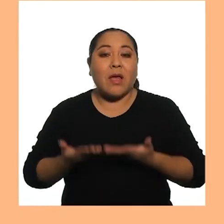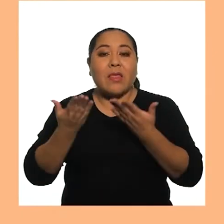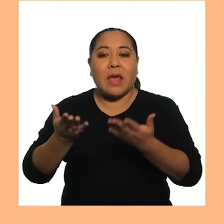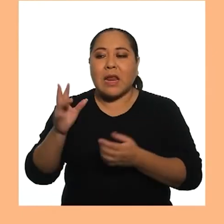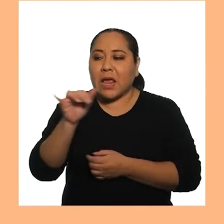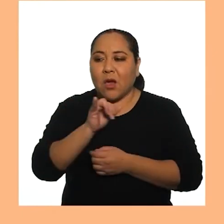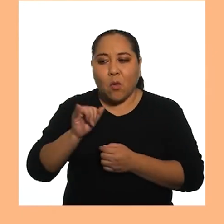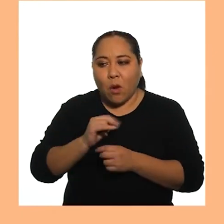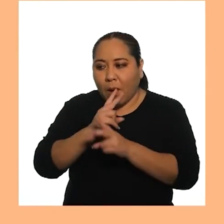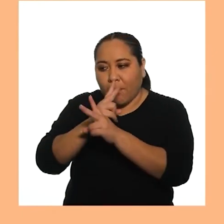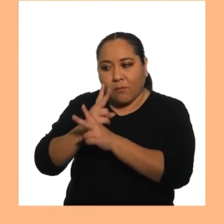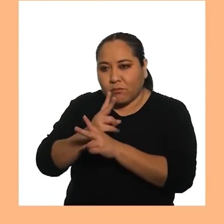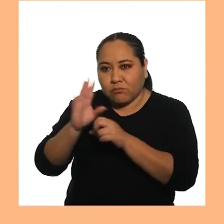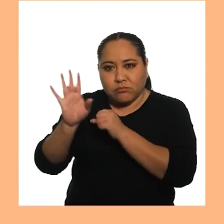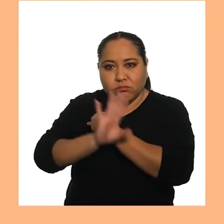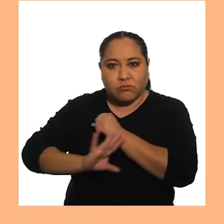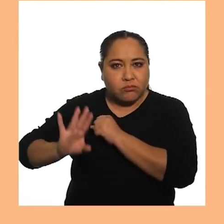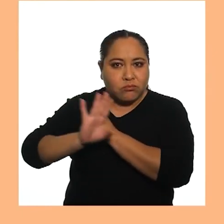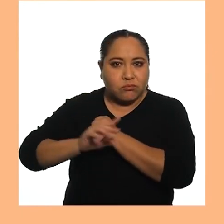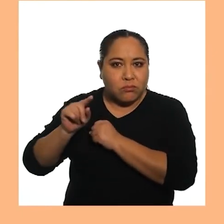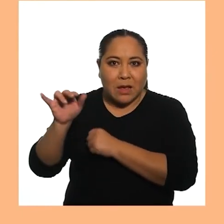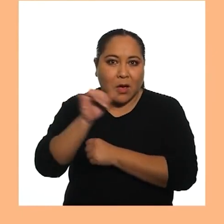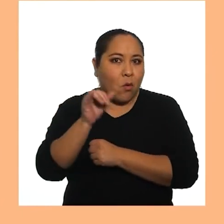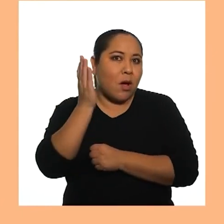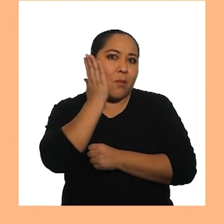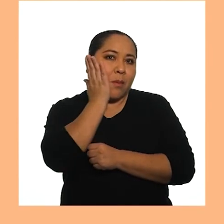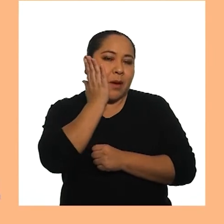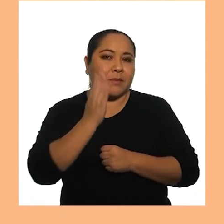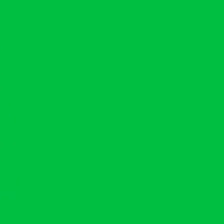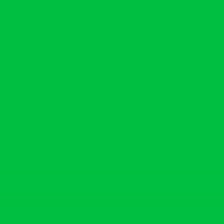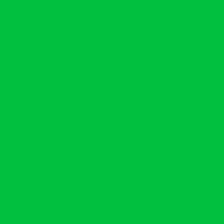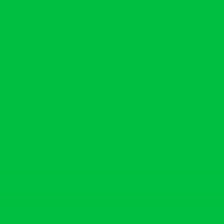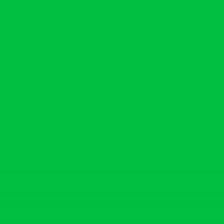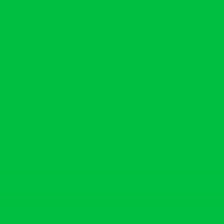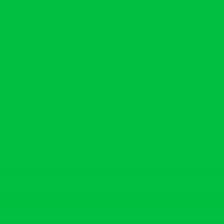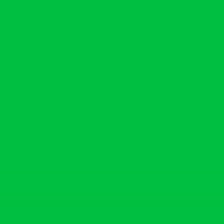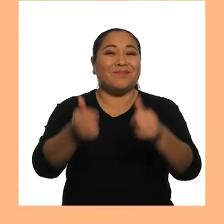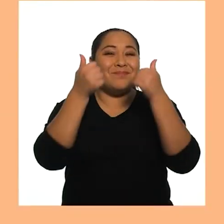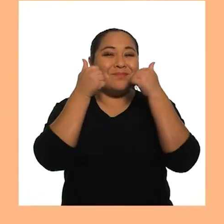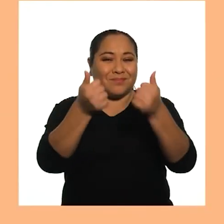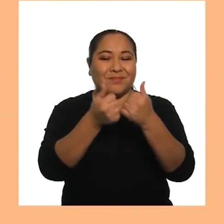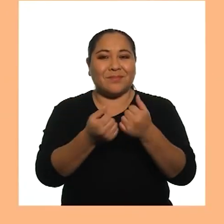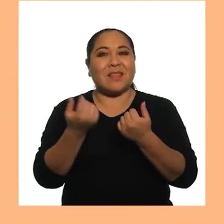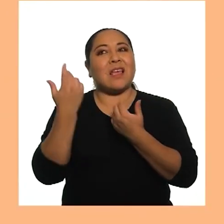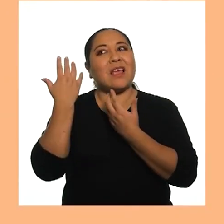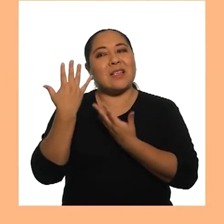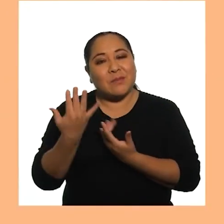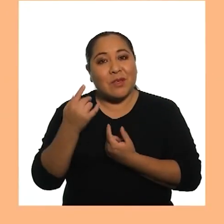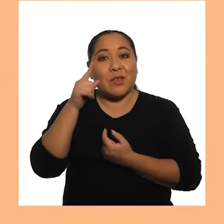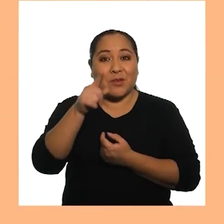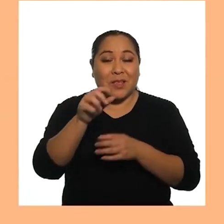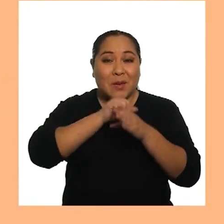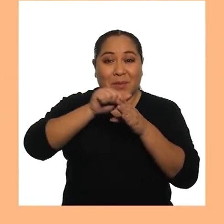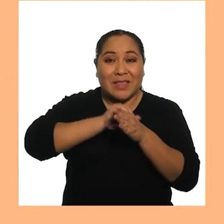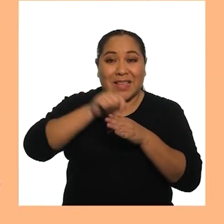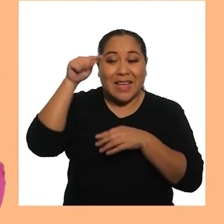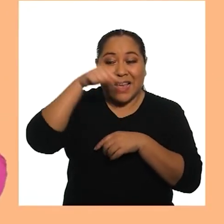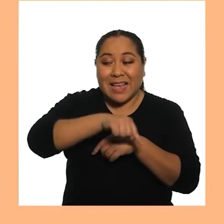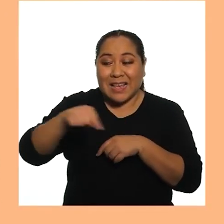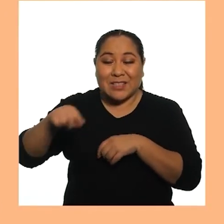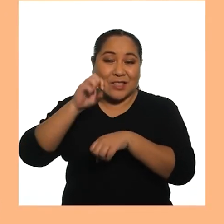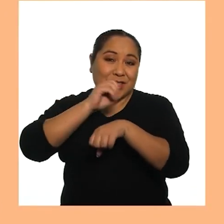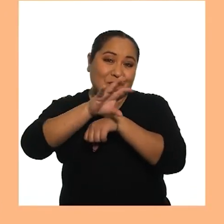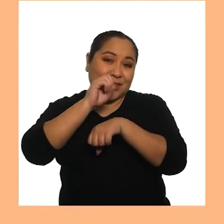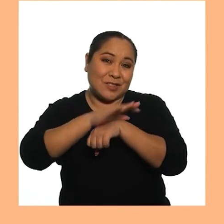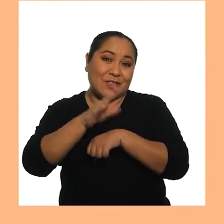Puede ofrecerle El mismo estímulo Y protección Que la misma madre Bien Espero que pongan En práctica